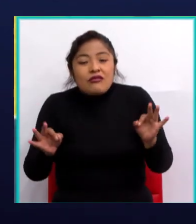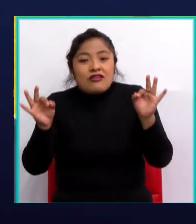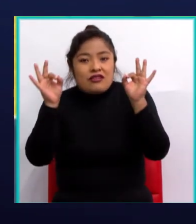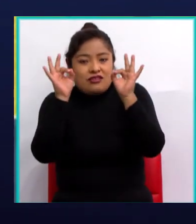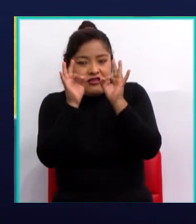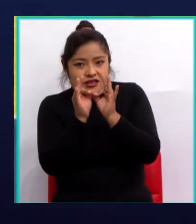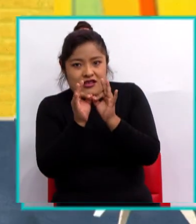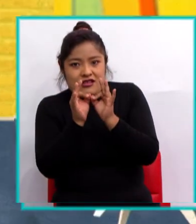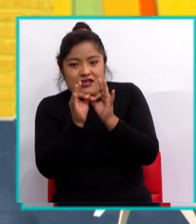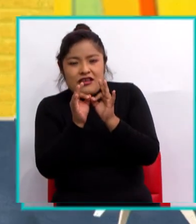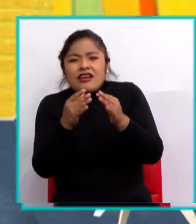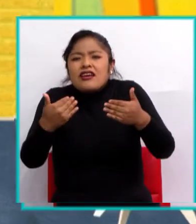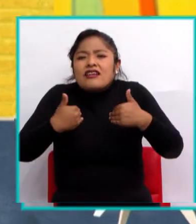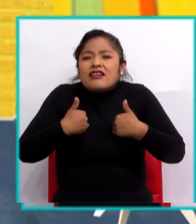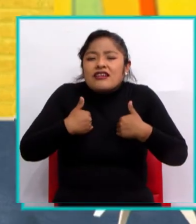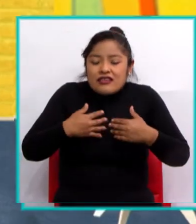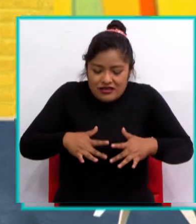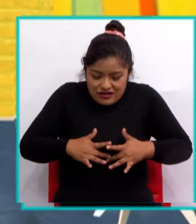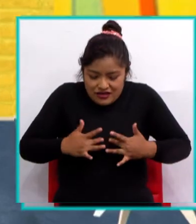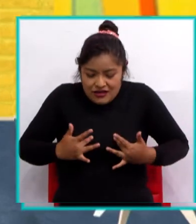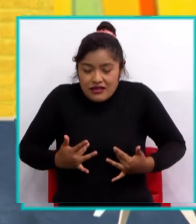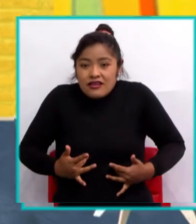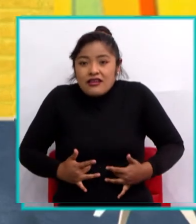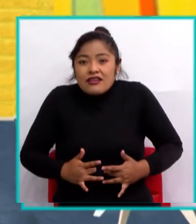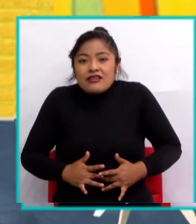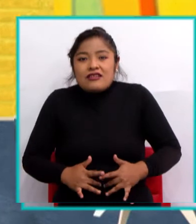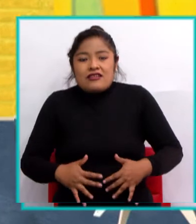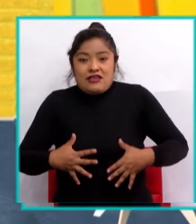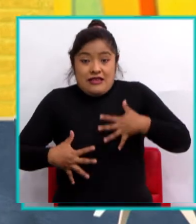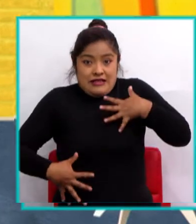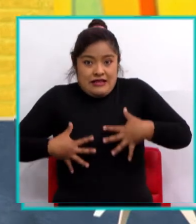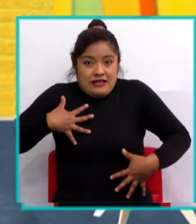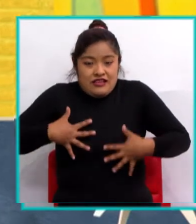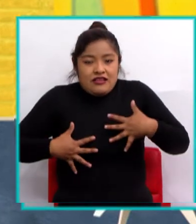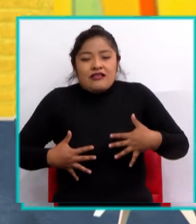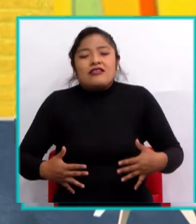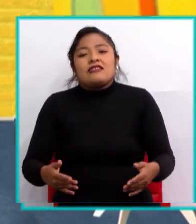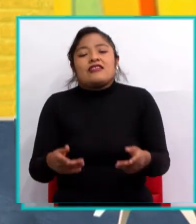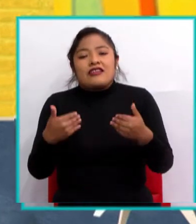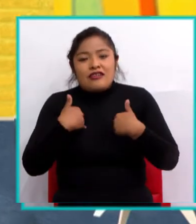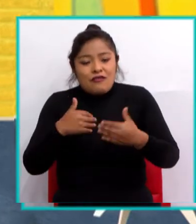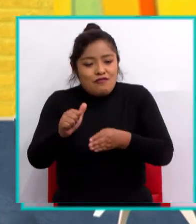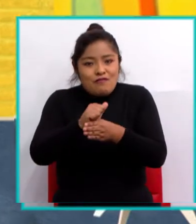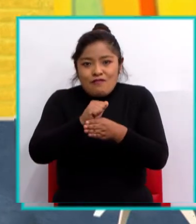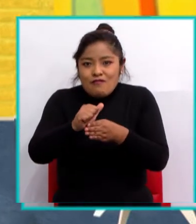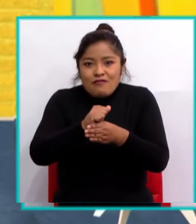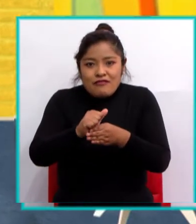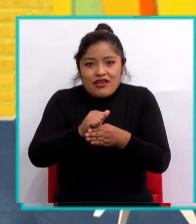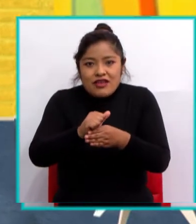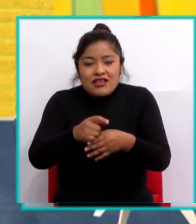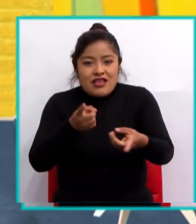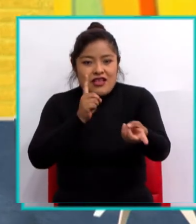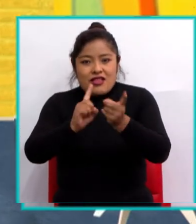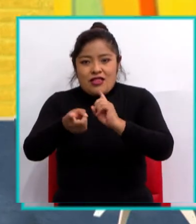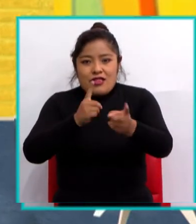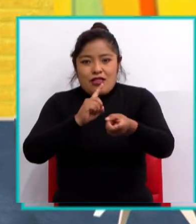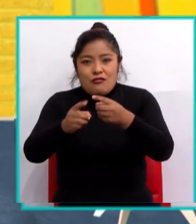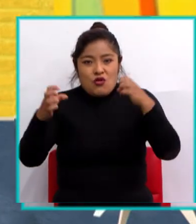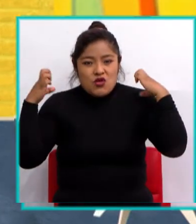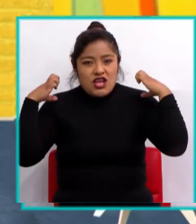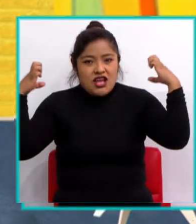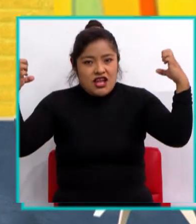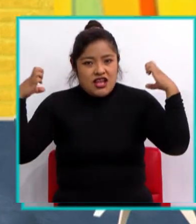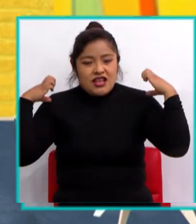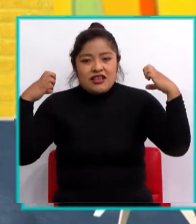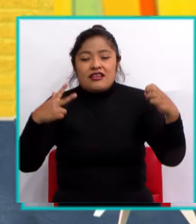circulatorio? Primero, debemos practicar ejercicios físicos de manera regular, por lo menos tres veces a la